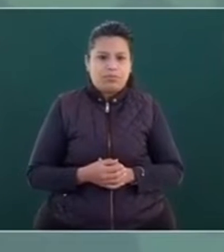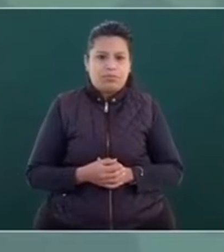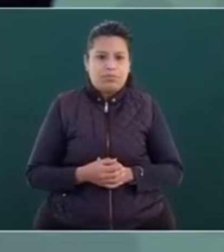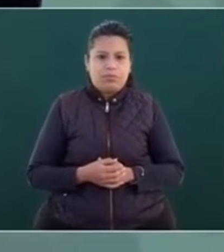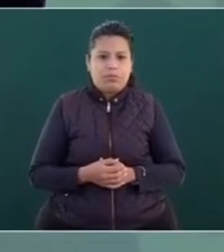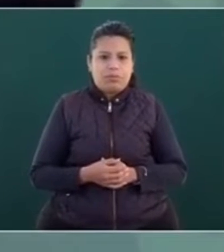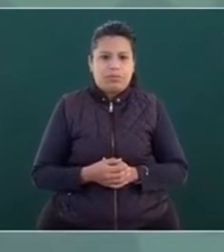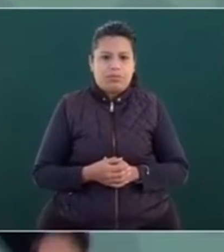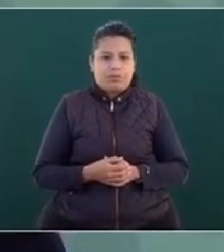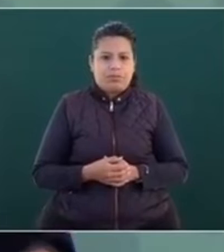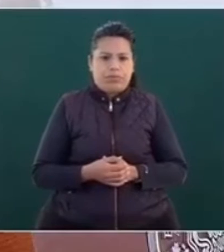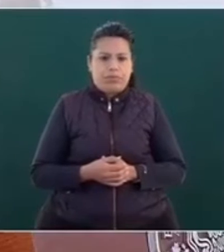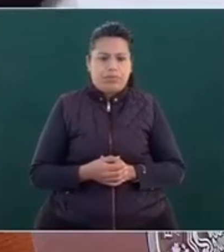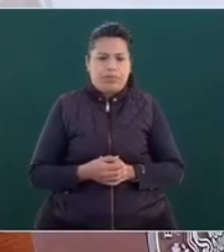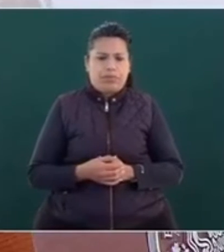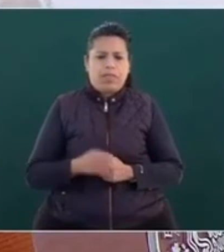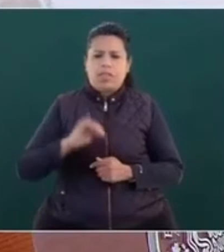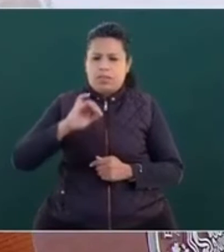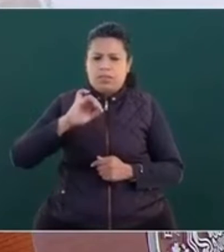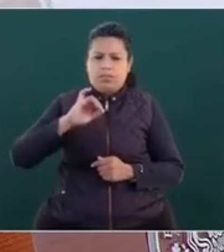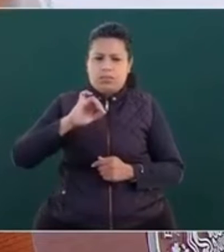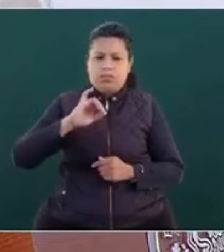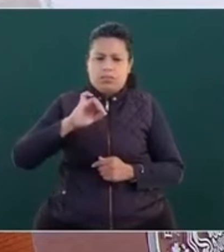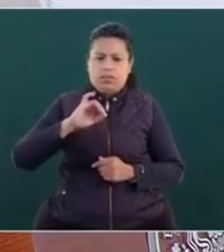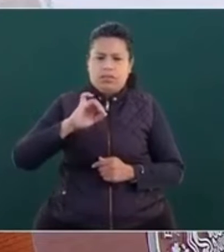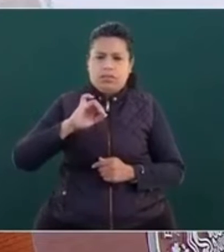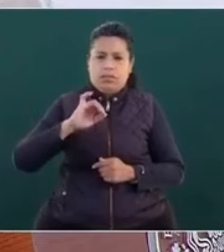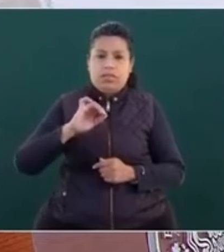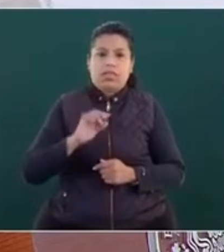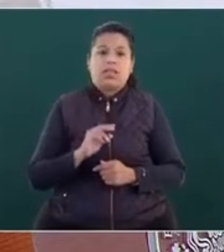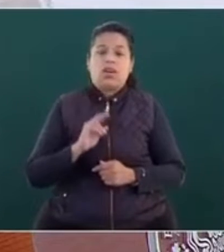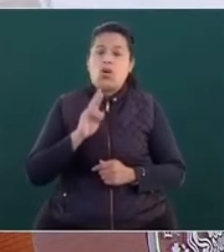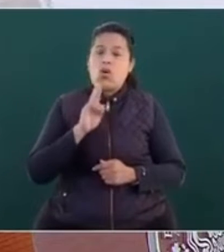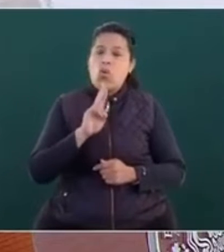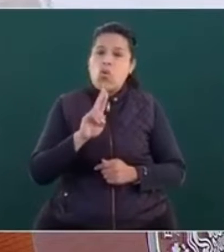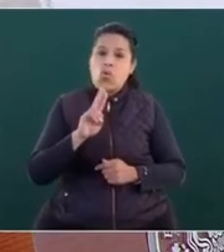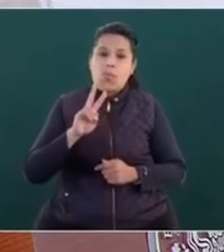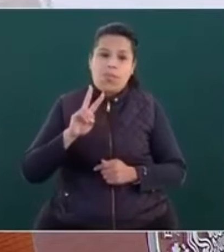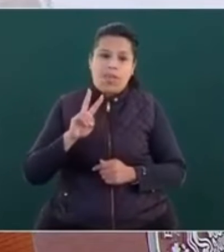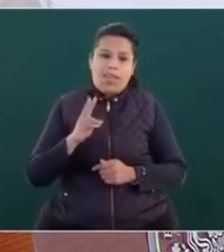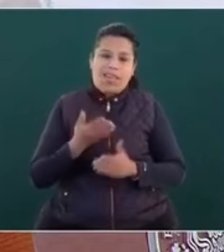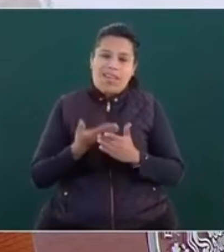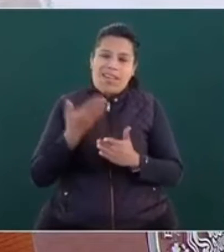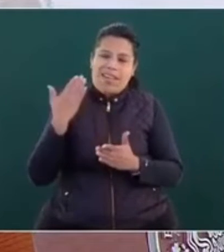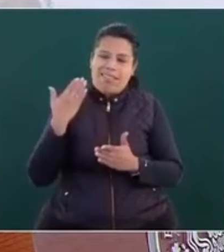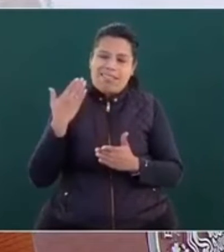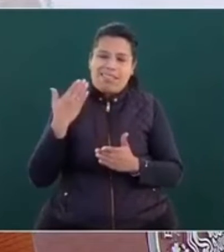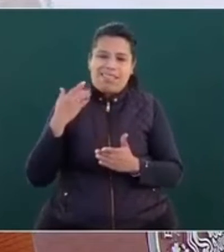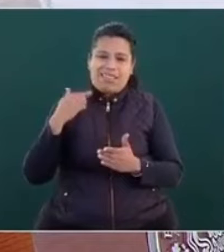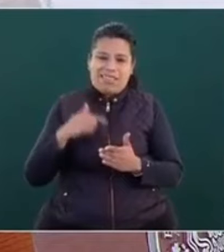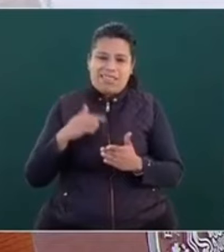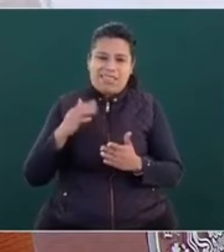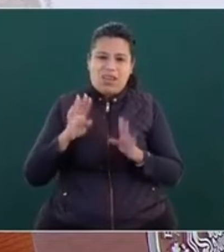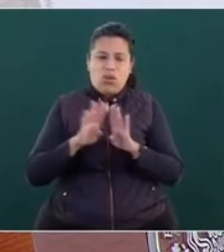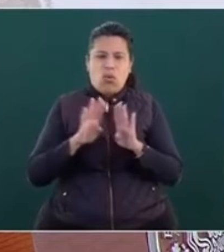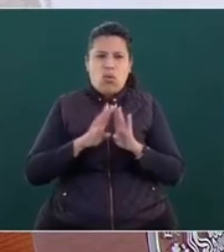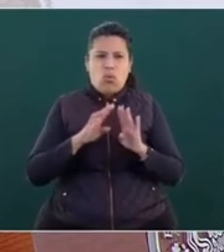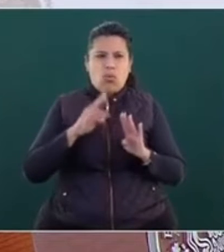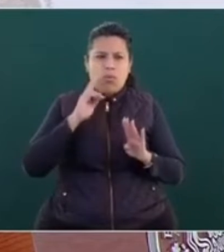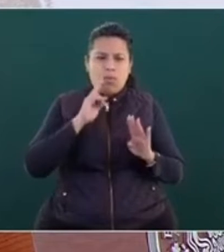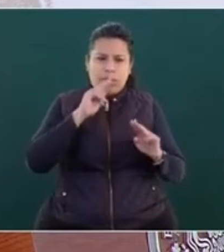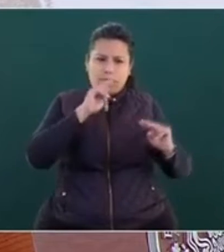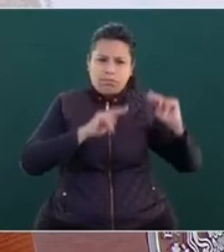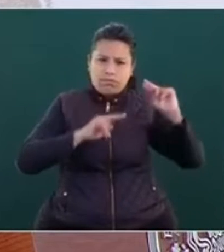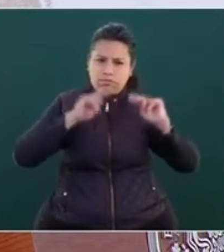Y sí, fue una V y hay varios indicadores. Yo creo que el mejor